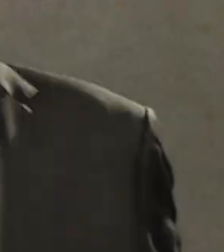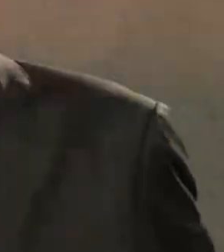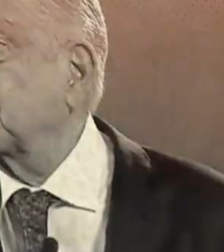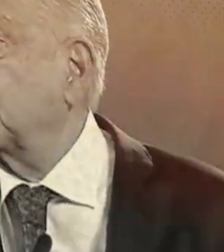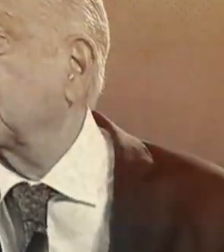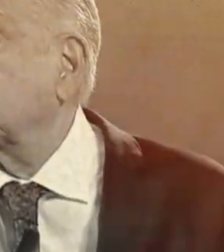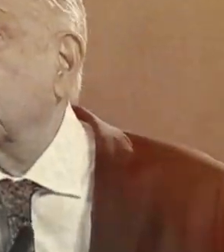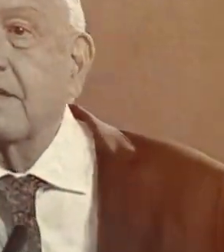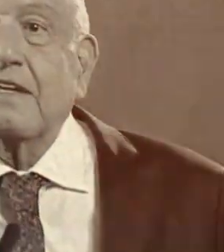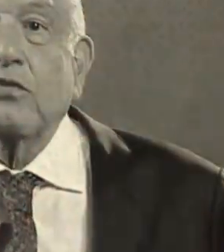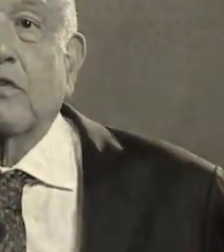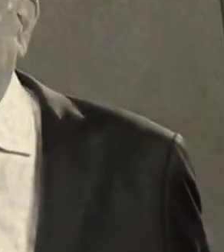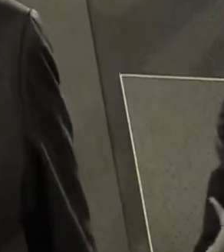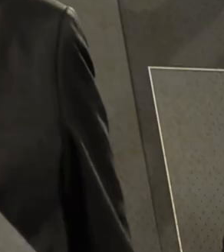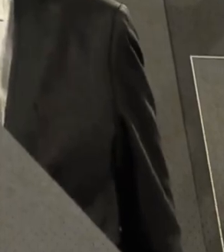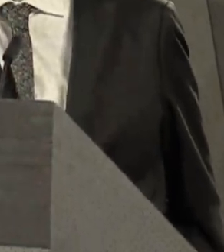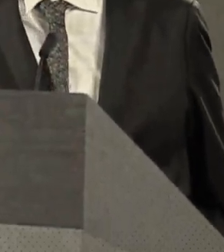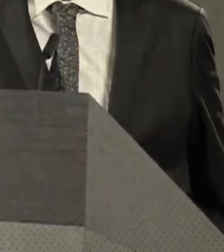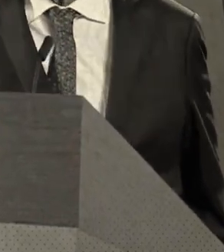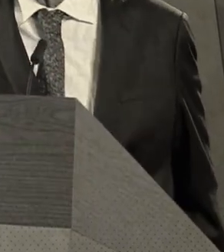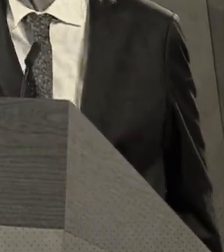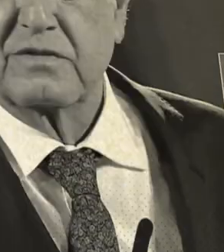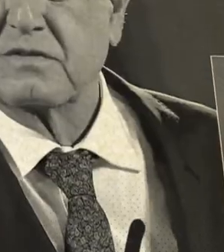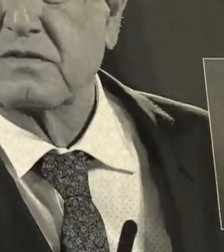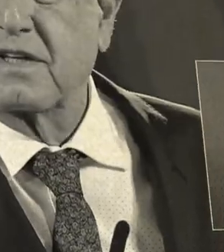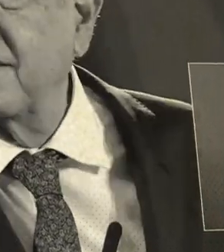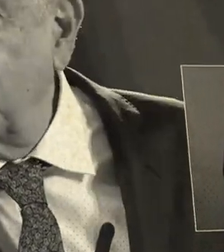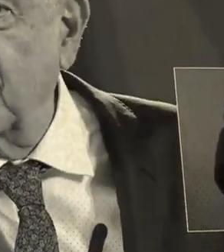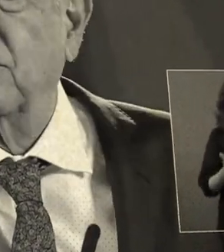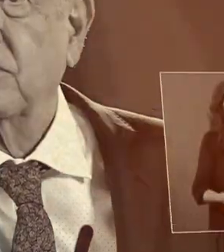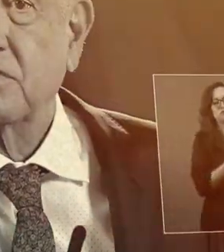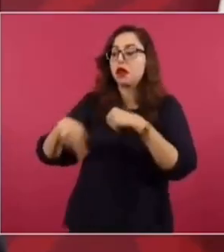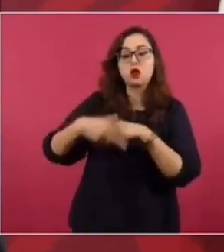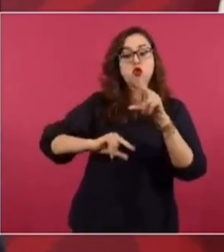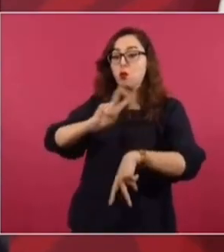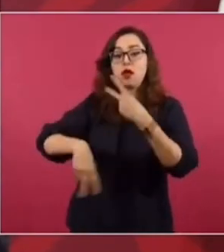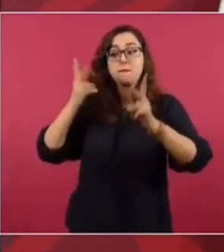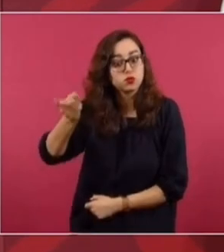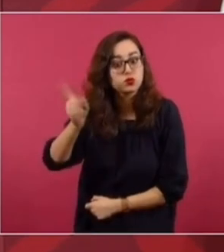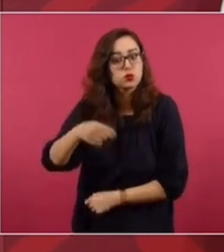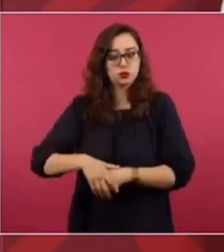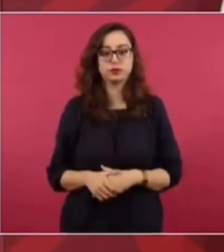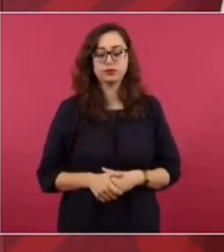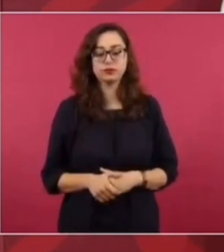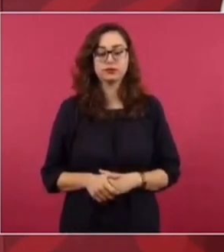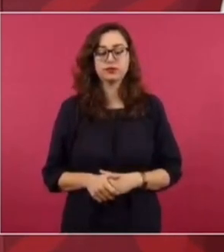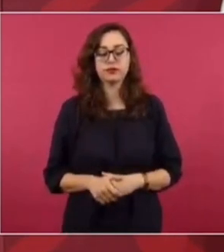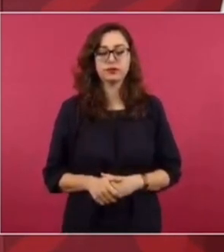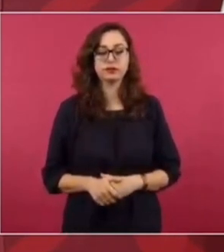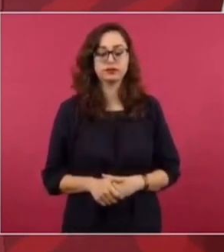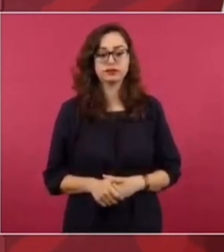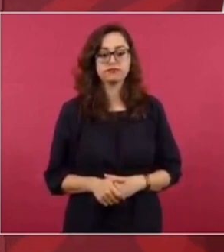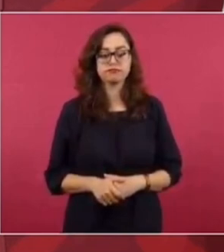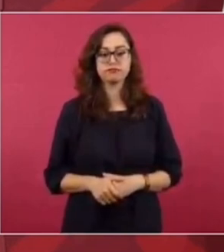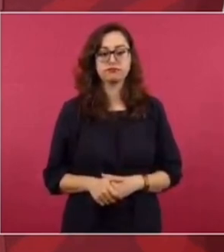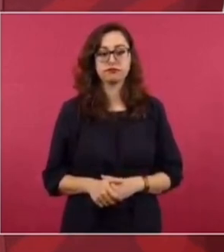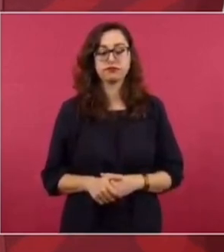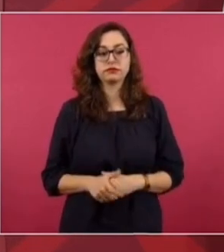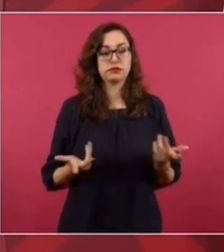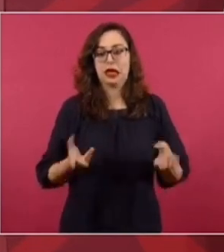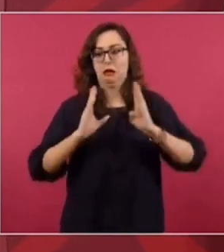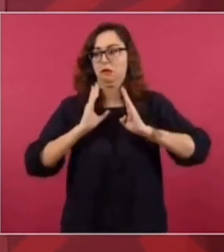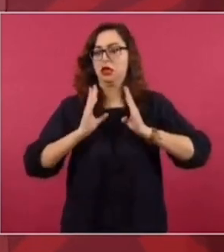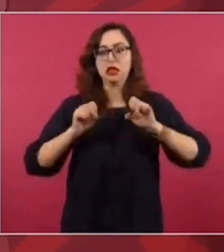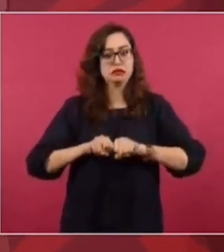lo hemos dicho. Que ya el New York Times, que el Washington Post, que ya dijeron esto. Oh, no militarices. Es